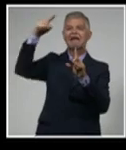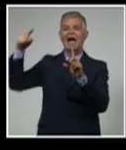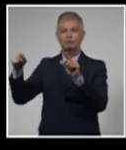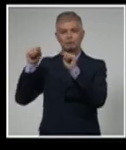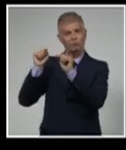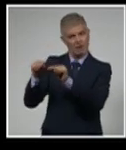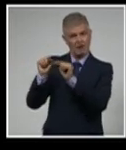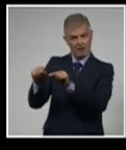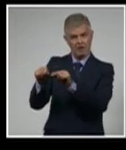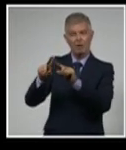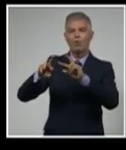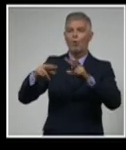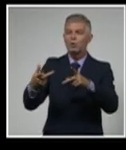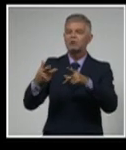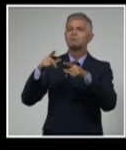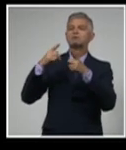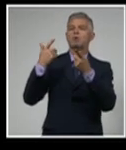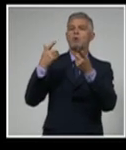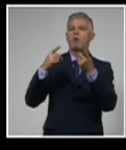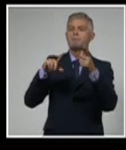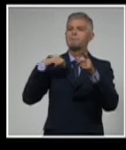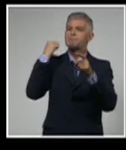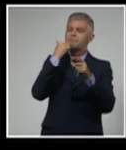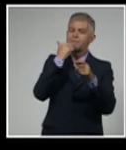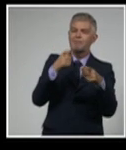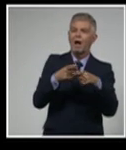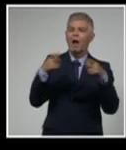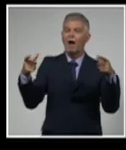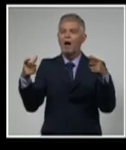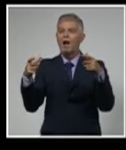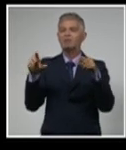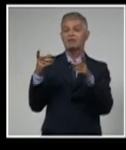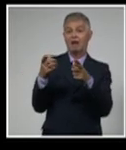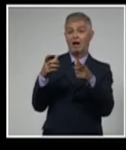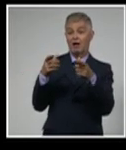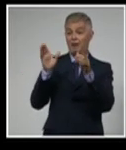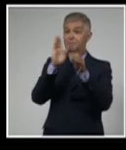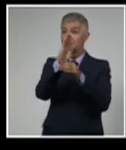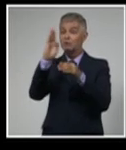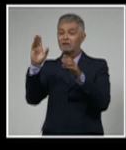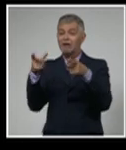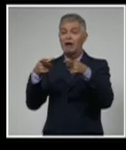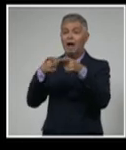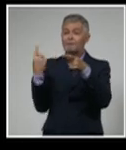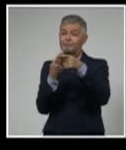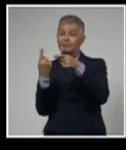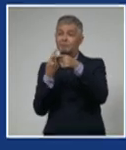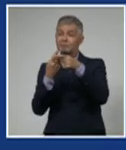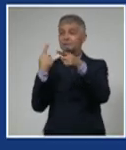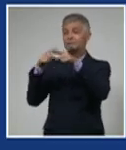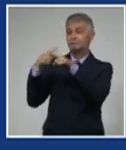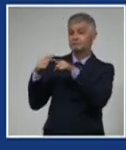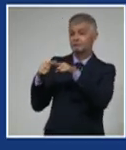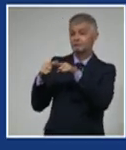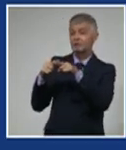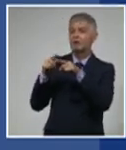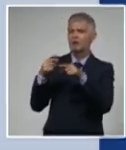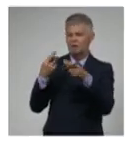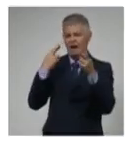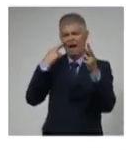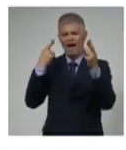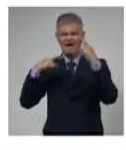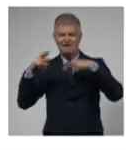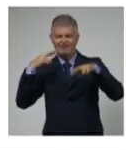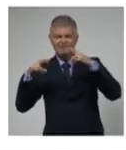renovación y multiplicación de la mediateca tenemos una revisión de